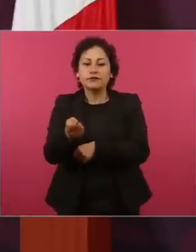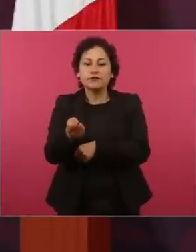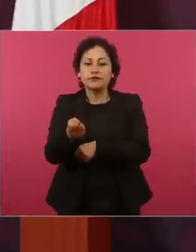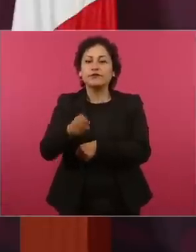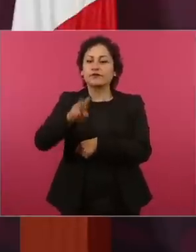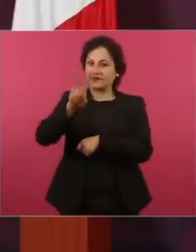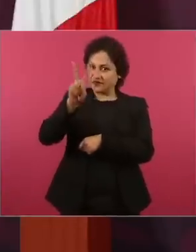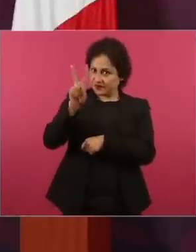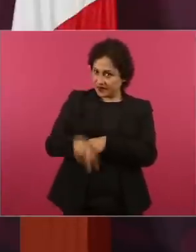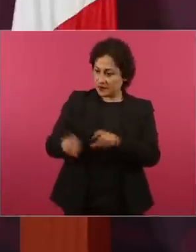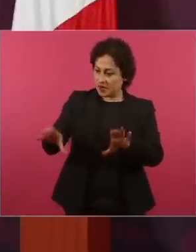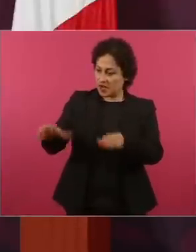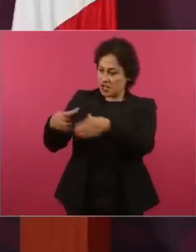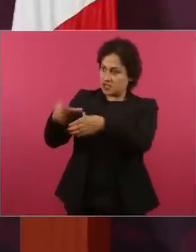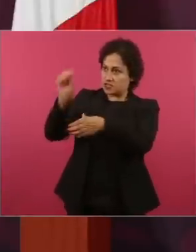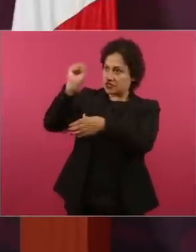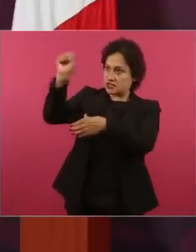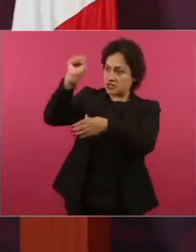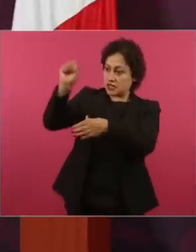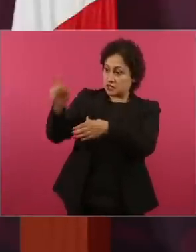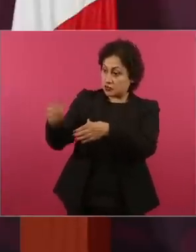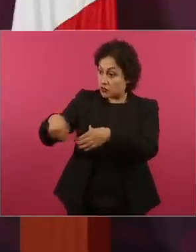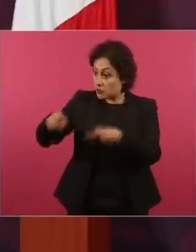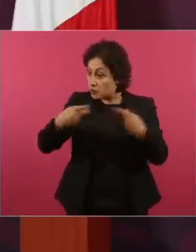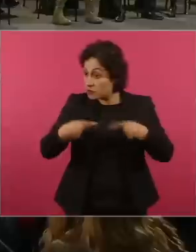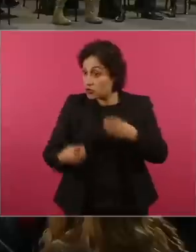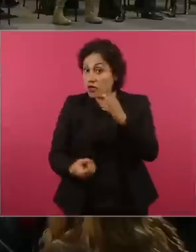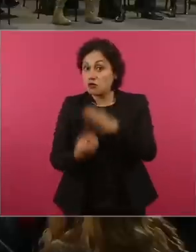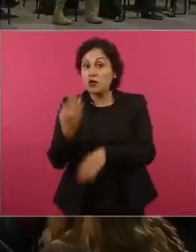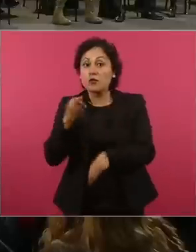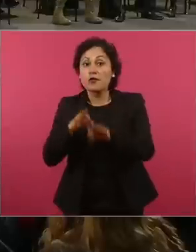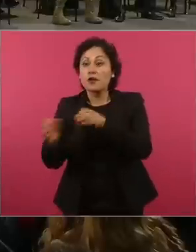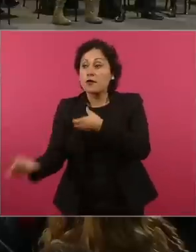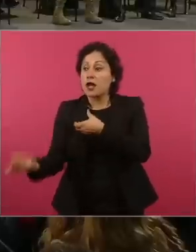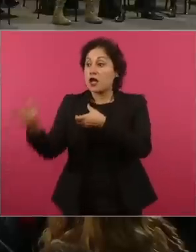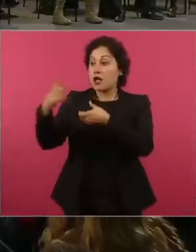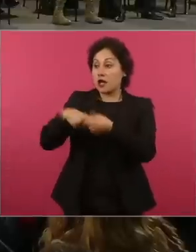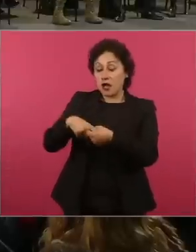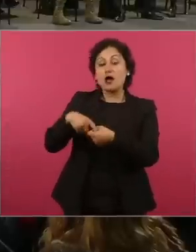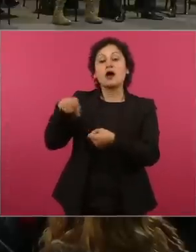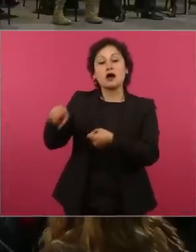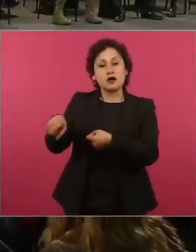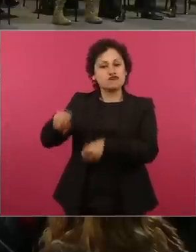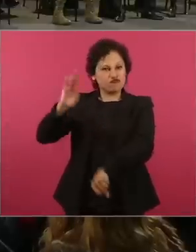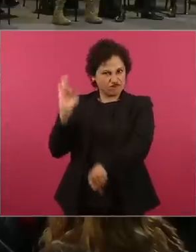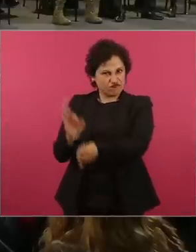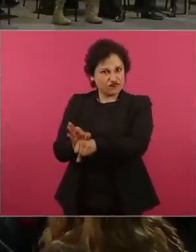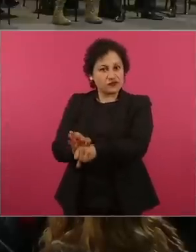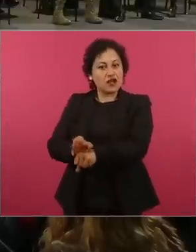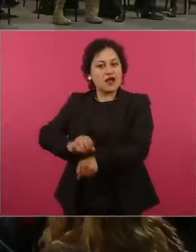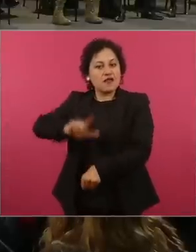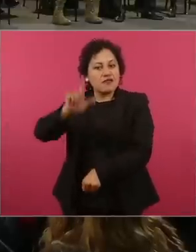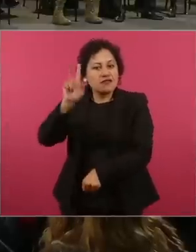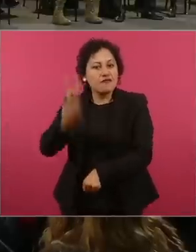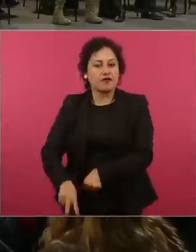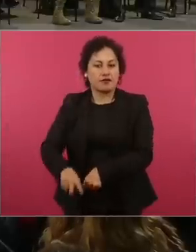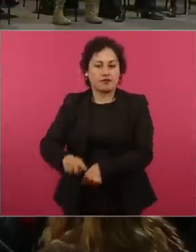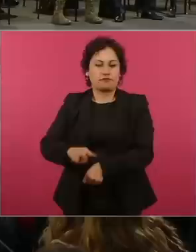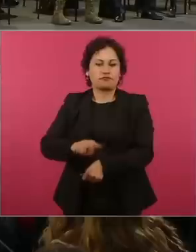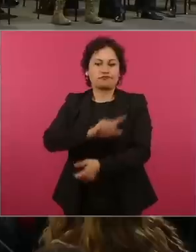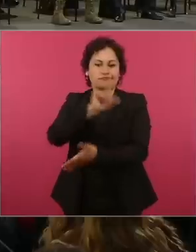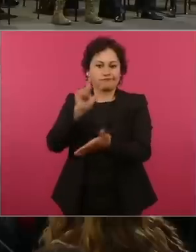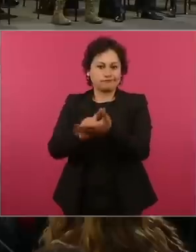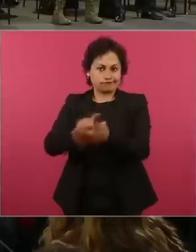representación de estos nuevos trabajadores también queden a través de una libertad sindical, auténtica y democrática que represente en verdad